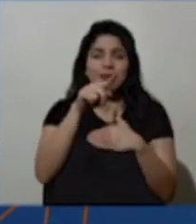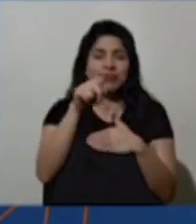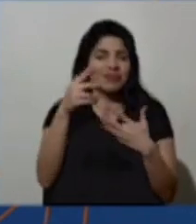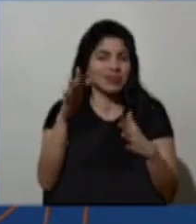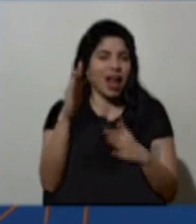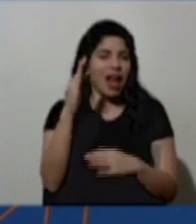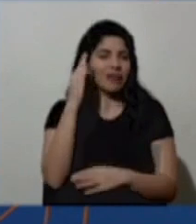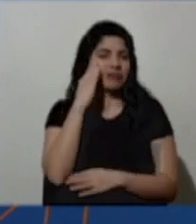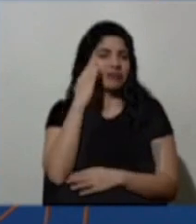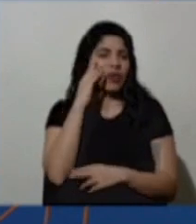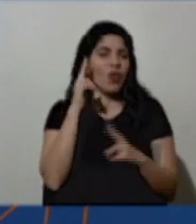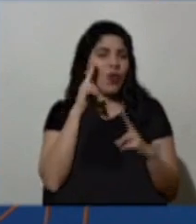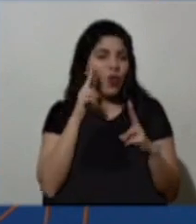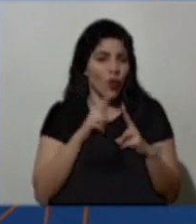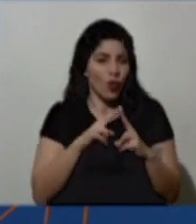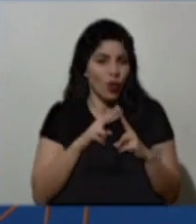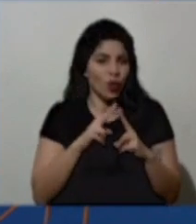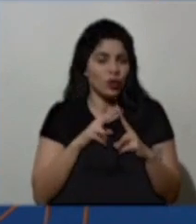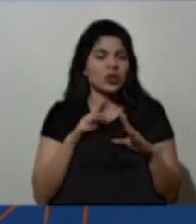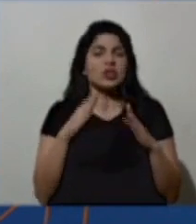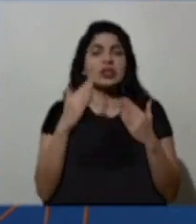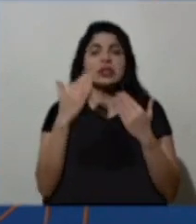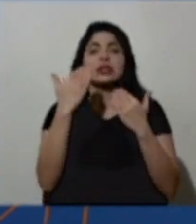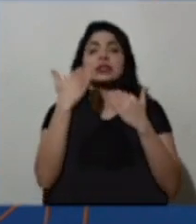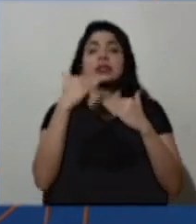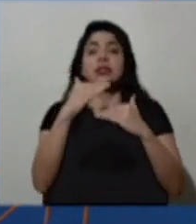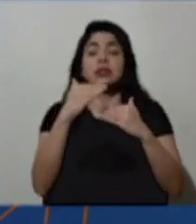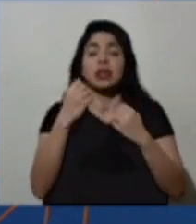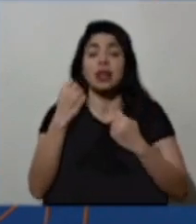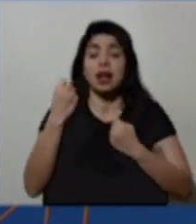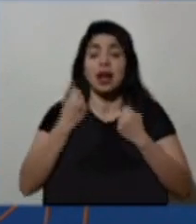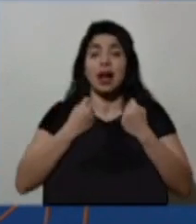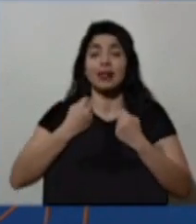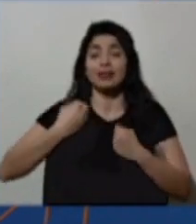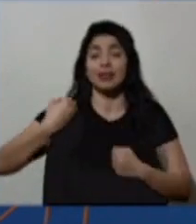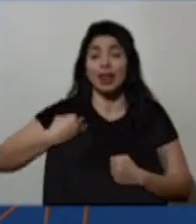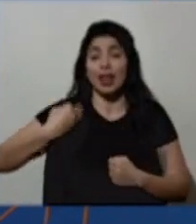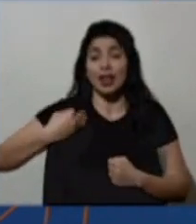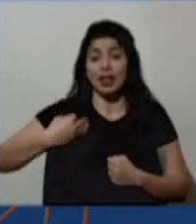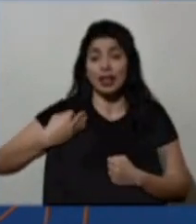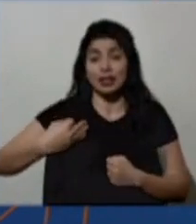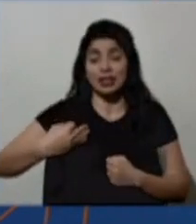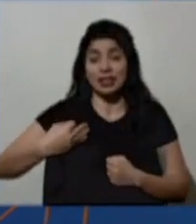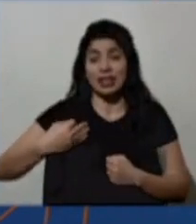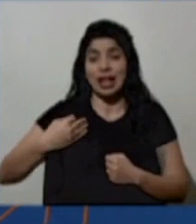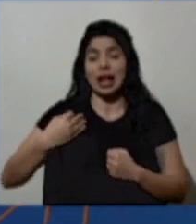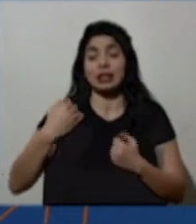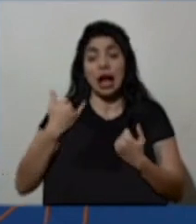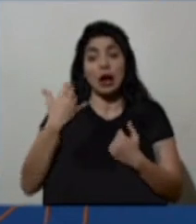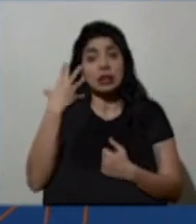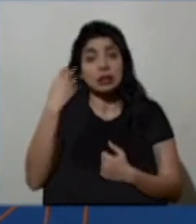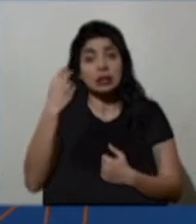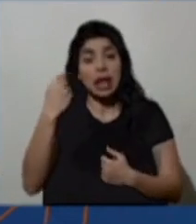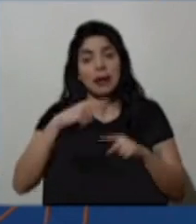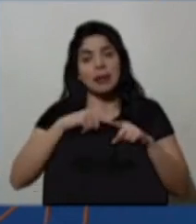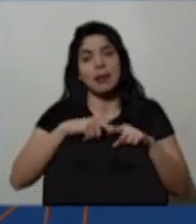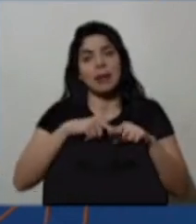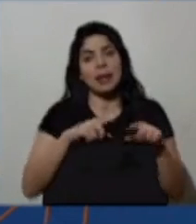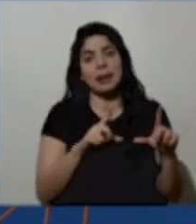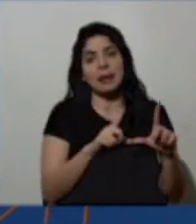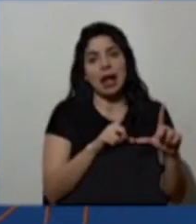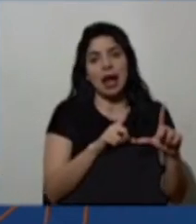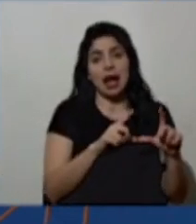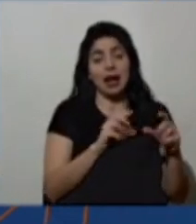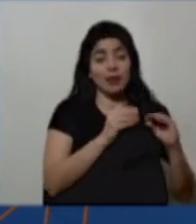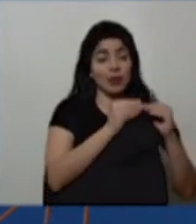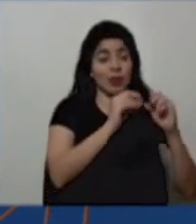que es que se va a restringir la circulación diaria por el número de placa en el que terminan